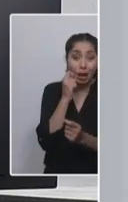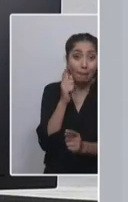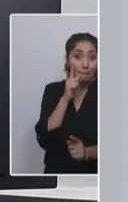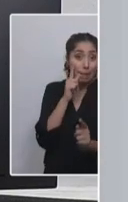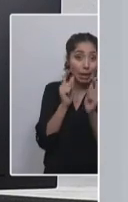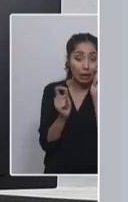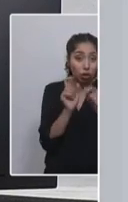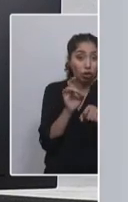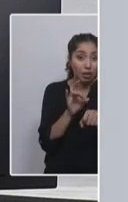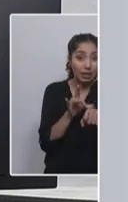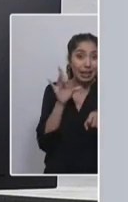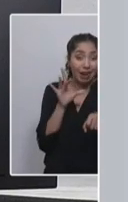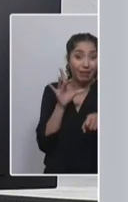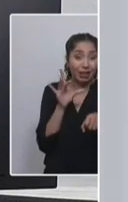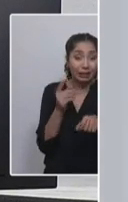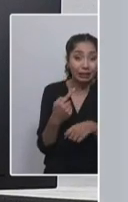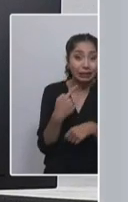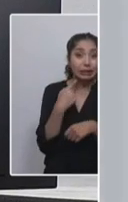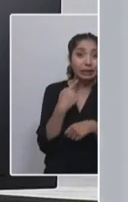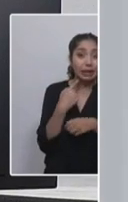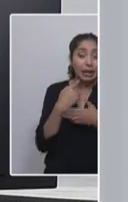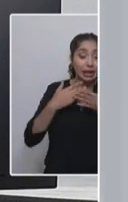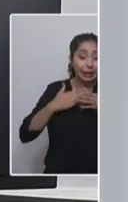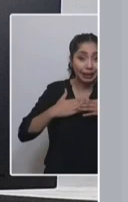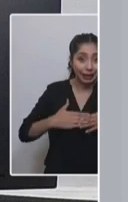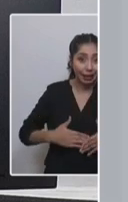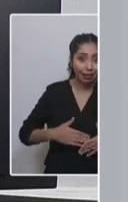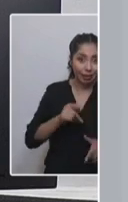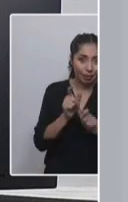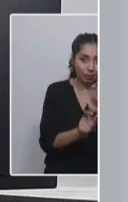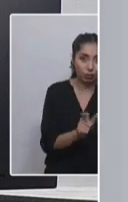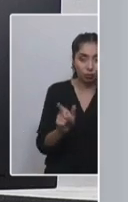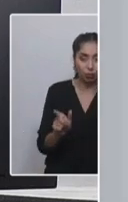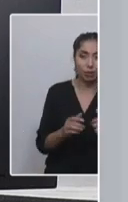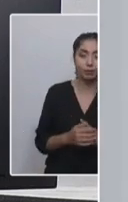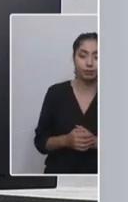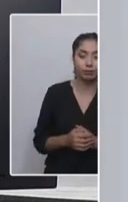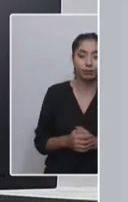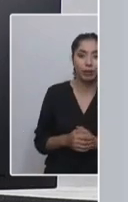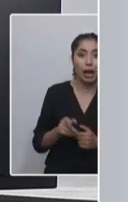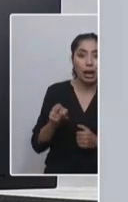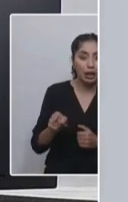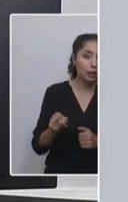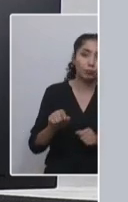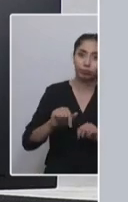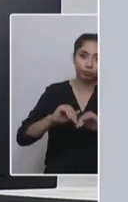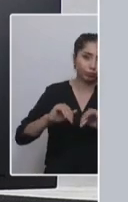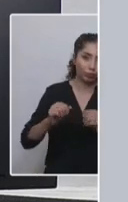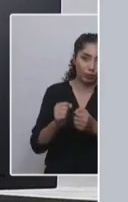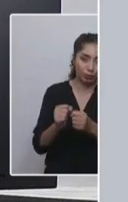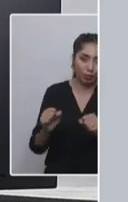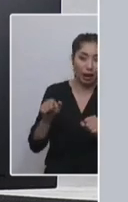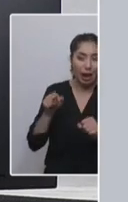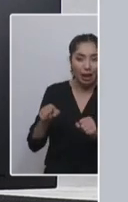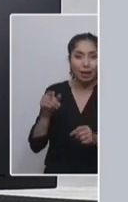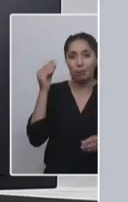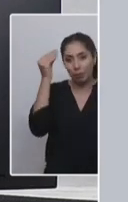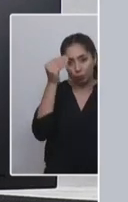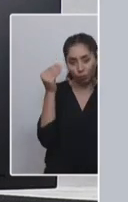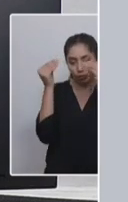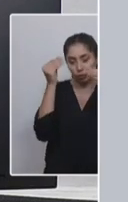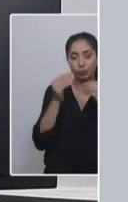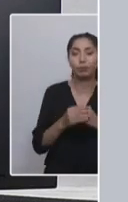un punto de vista administrativo, desde un punto de vista de gobierno y sobre todo de la política fiscal? ¿Qué se va hacer lo más complejo? ¿Cómo le logramos dar a las regiones